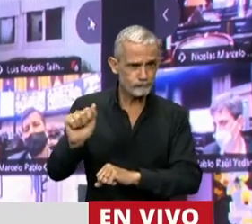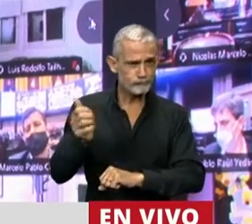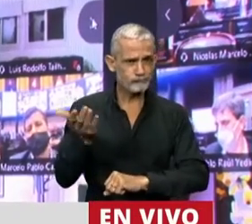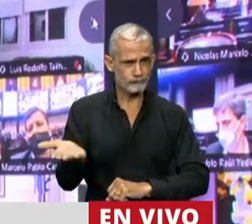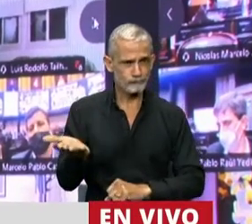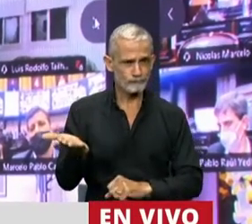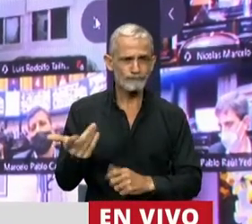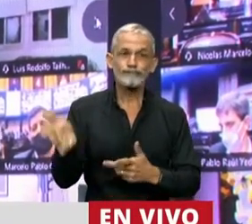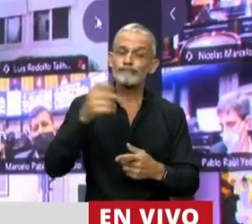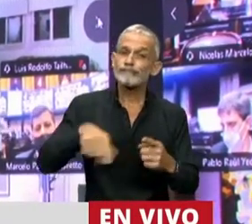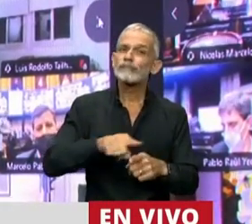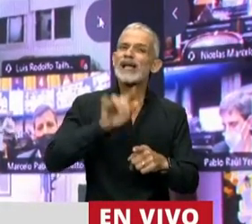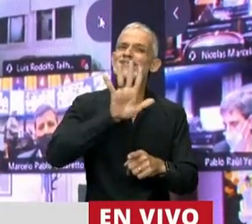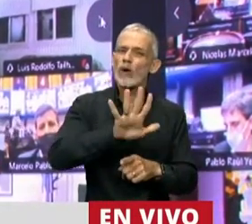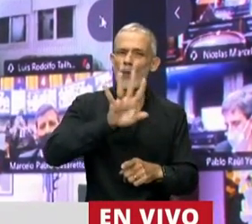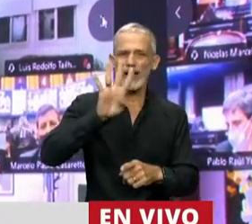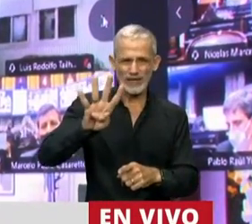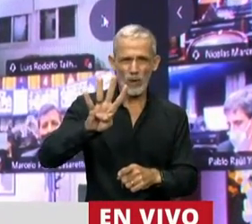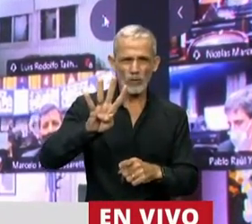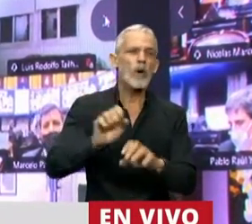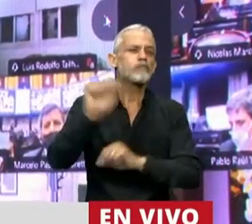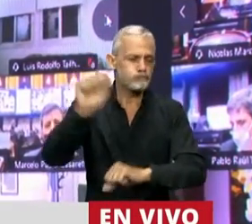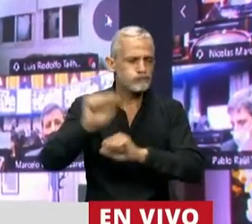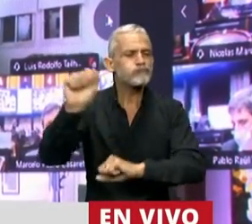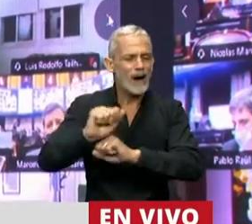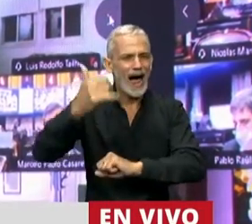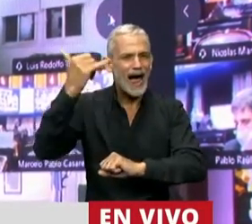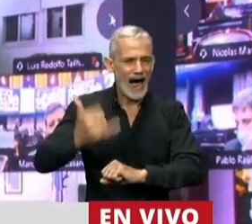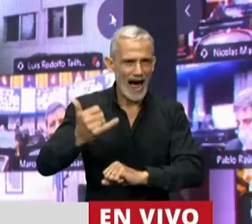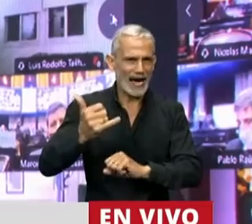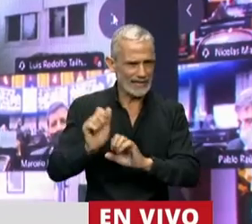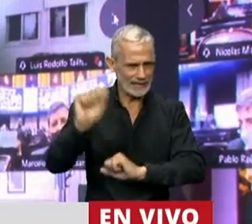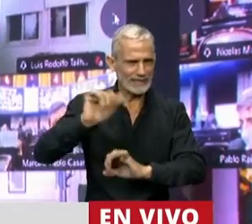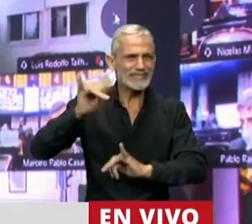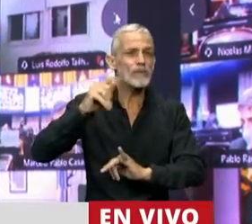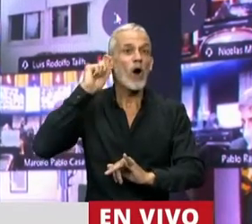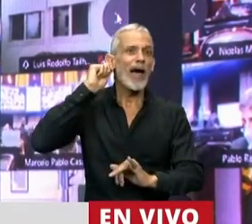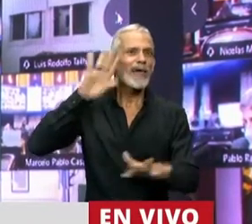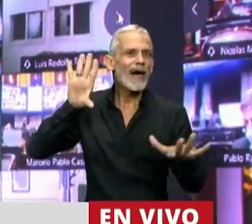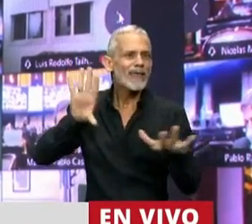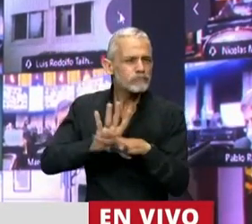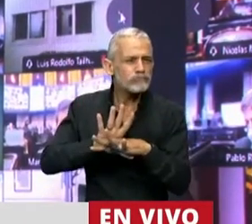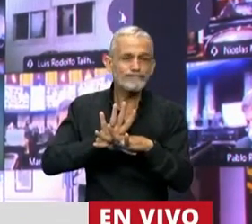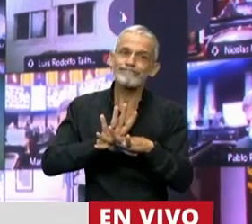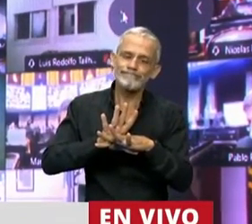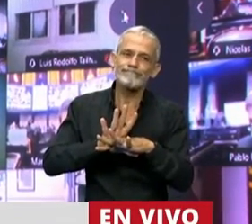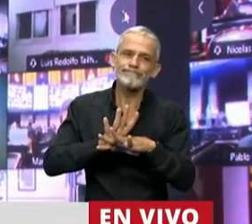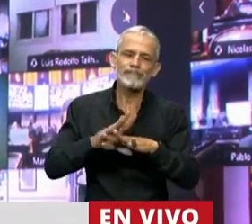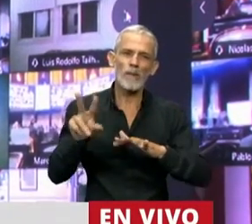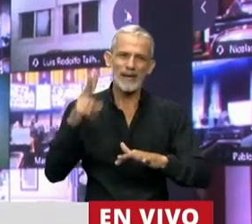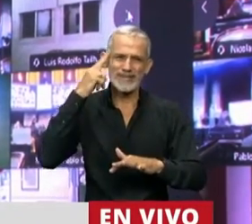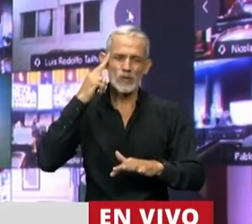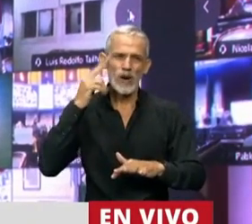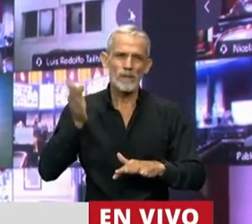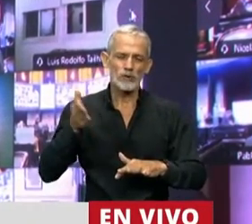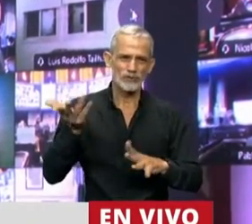del 54% efectivamente egresa. Pero los que terminan efectivamente